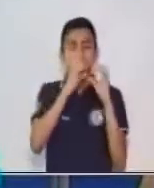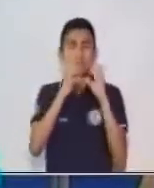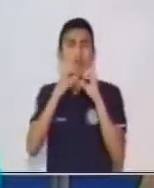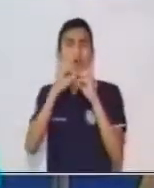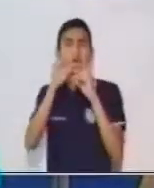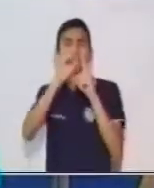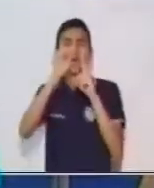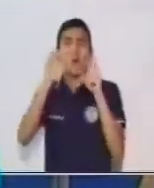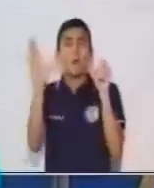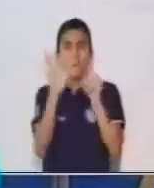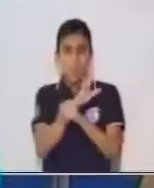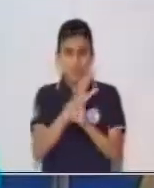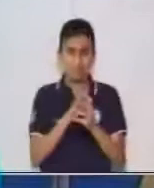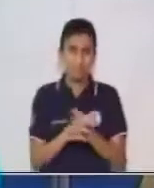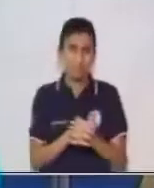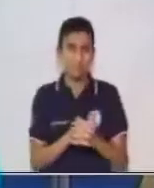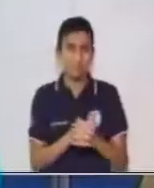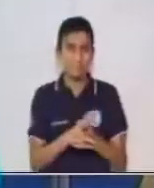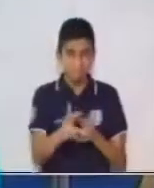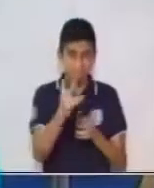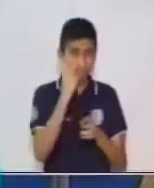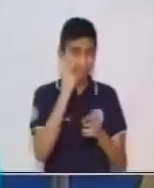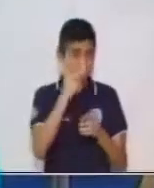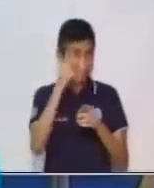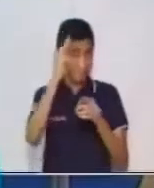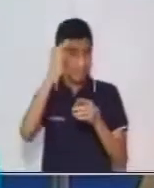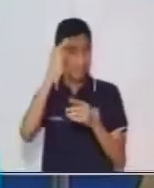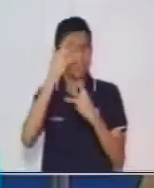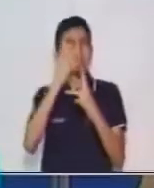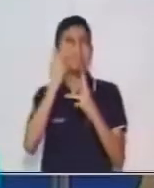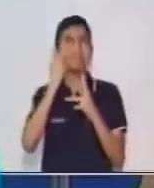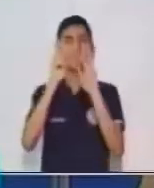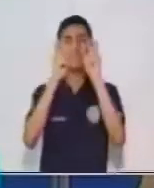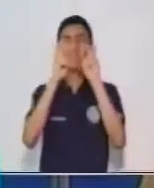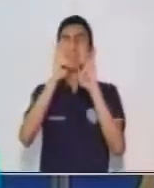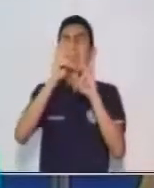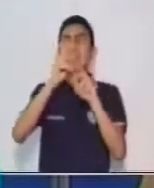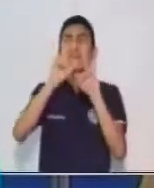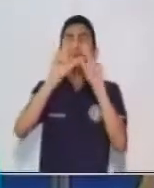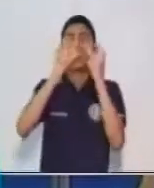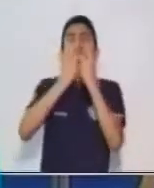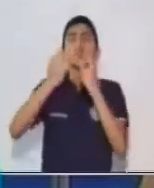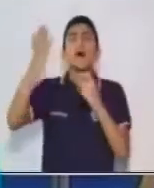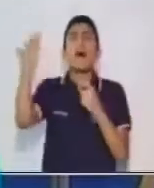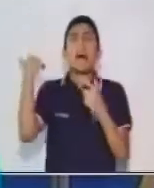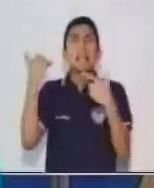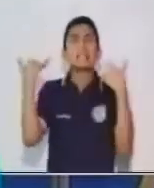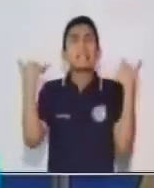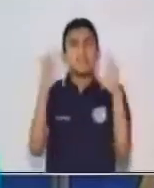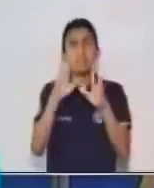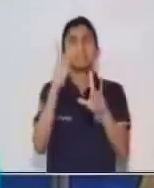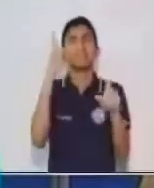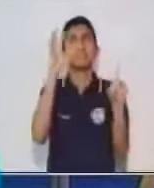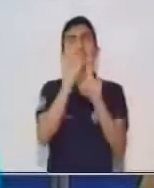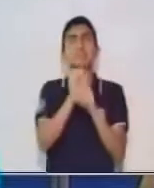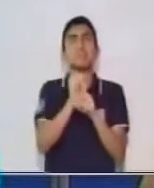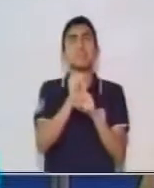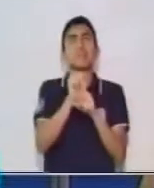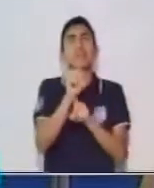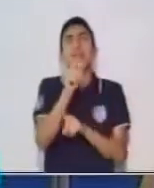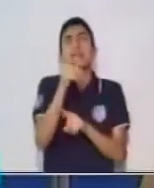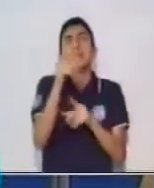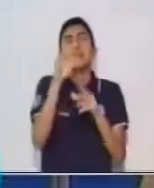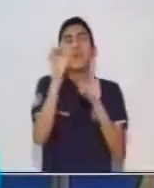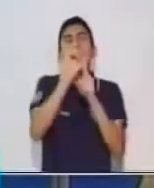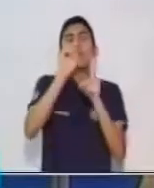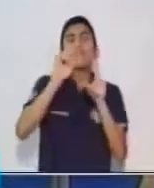compuesta. Si nosotros nos podemos recordar y retomamos las sesiones anteriores, hemos estado evidenciando qué es